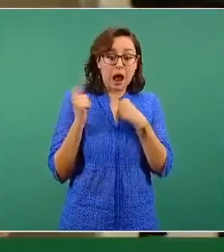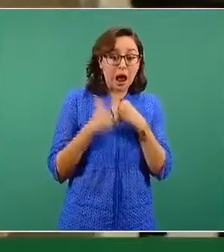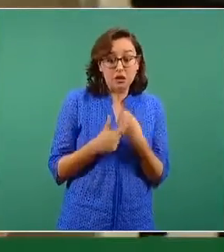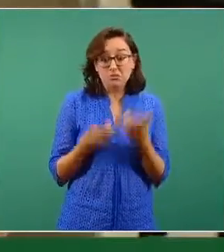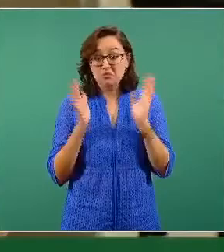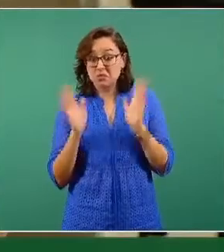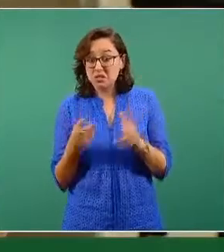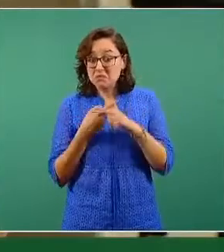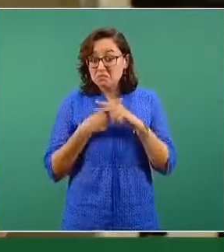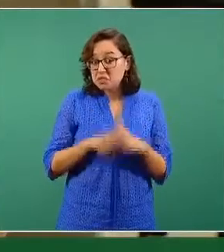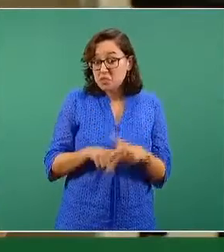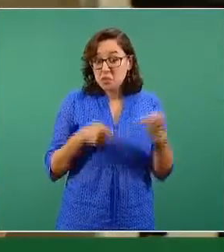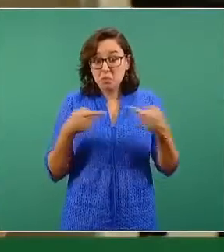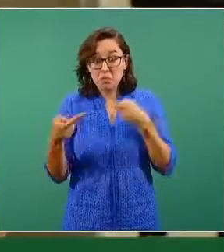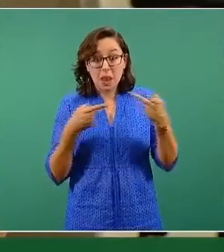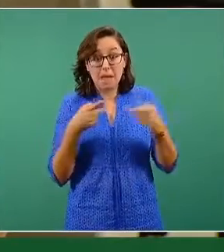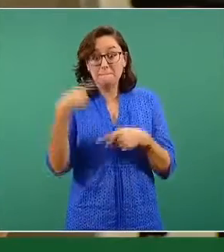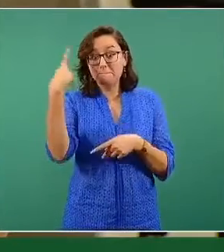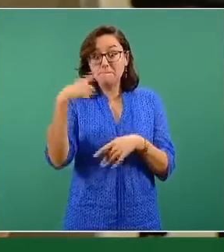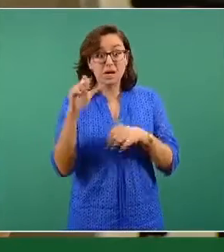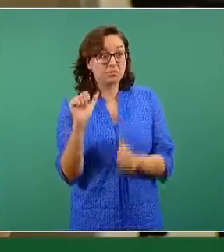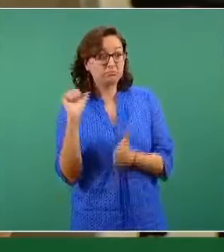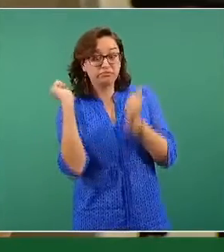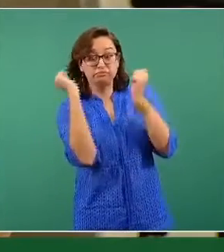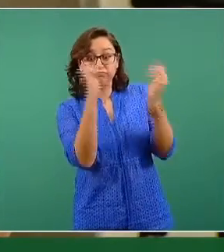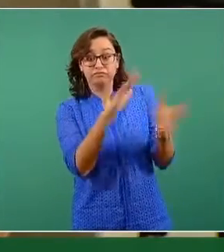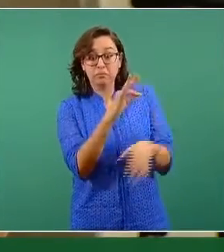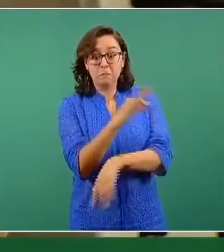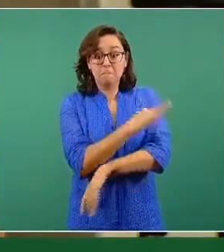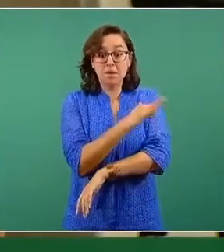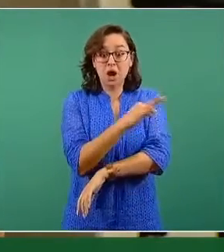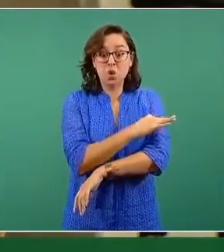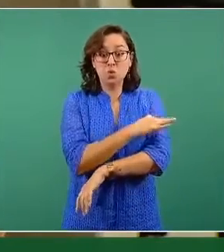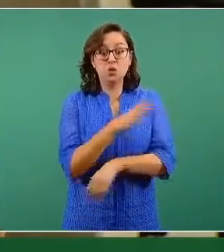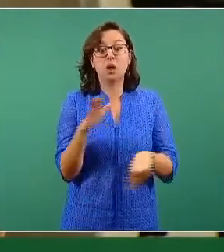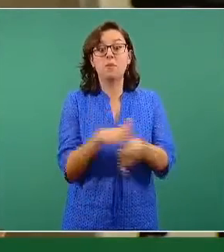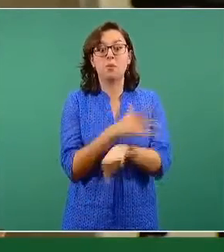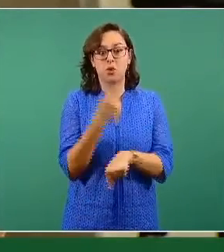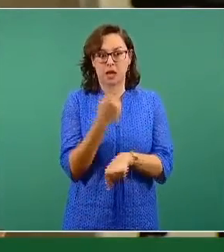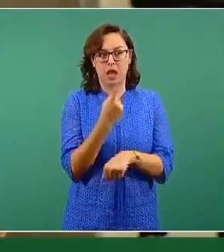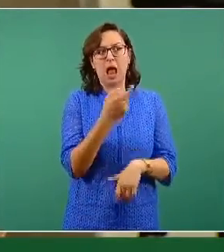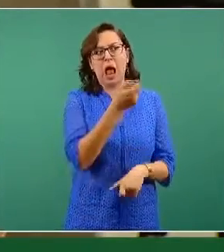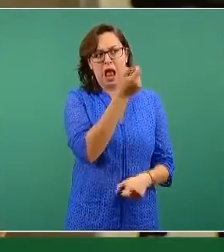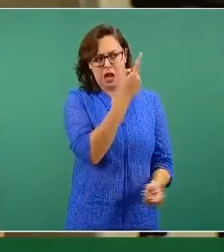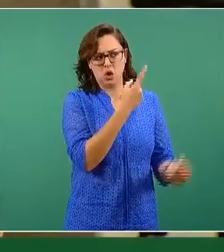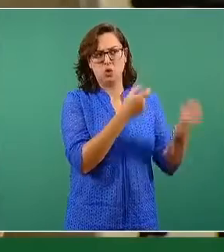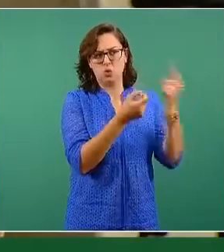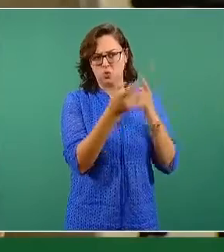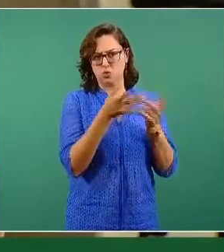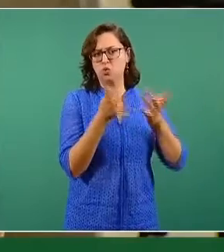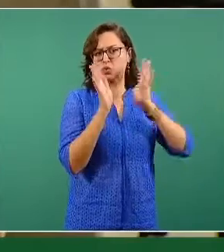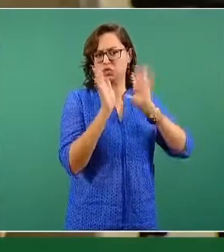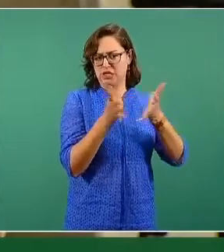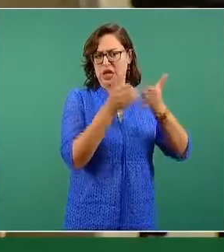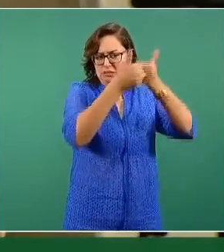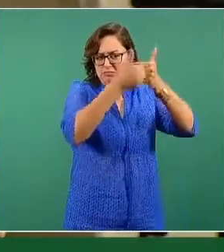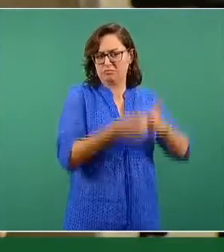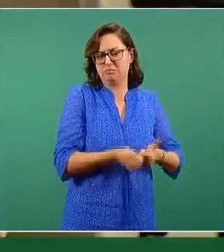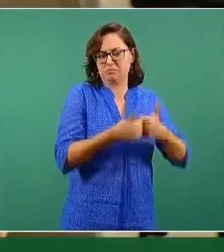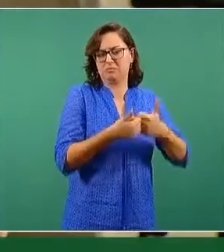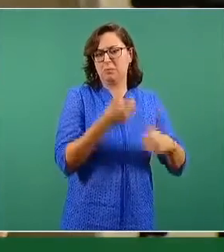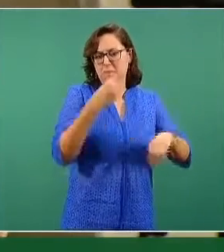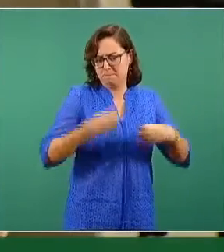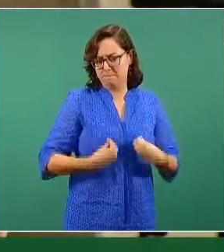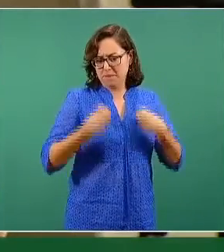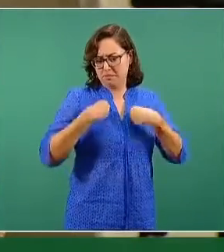que se les doten de vacunas, porque muchos de ellos, algunos son residentes, ya están recibiendo las vacunas